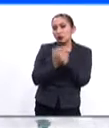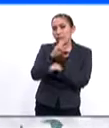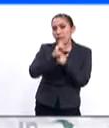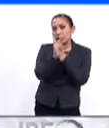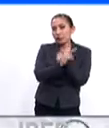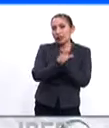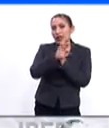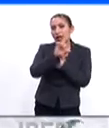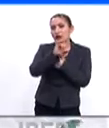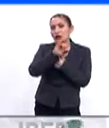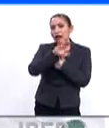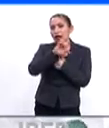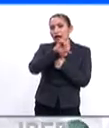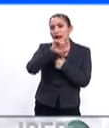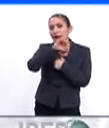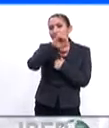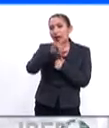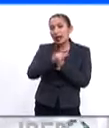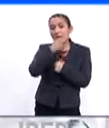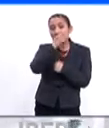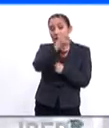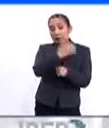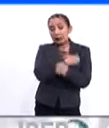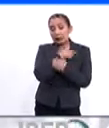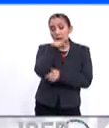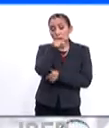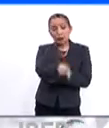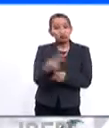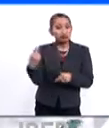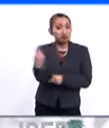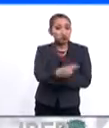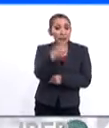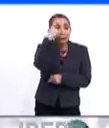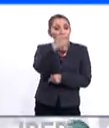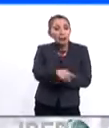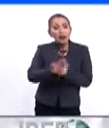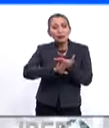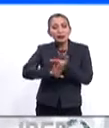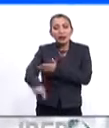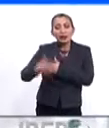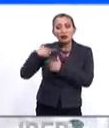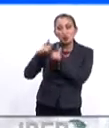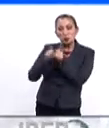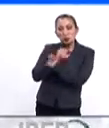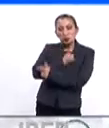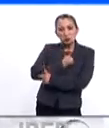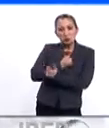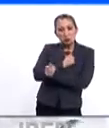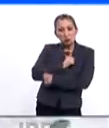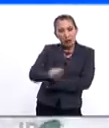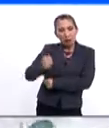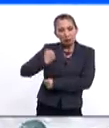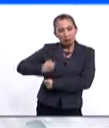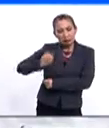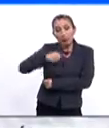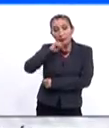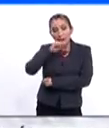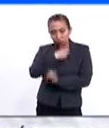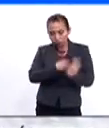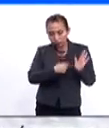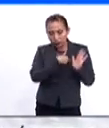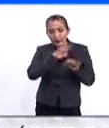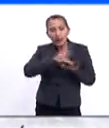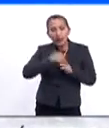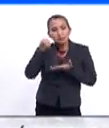Nuevo País, Carlos Calleja, aseguró que la educación es necesaria para prevenir la delincuencia juvenil. También se comprometió